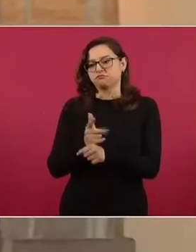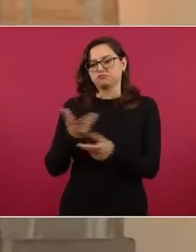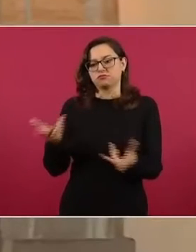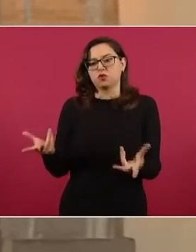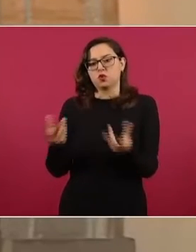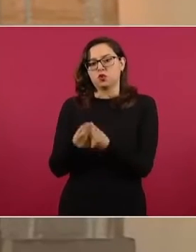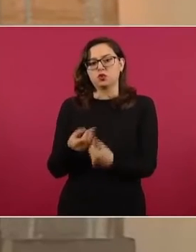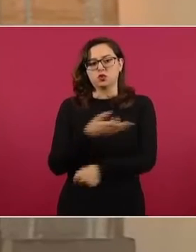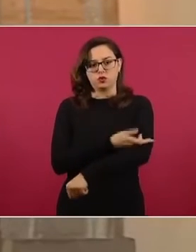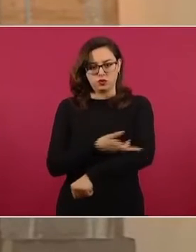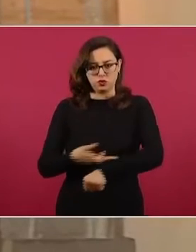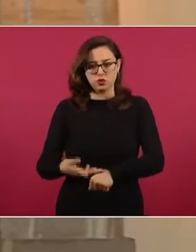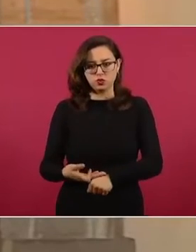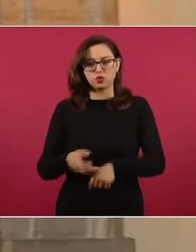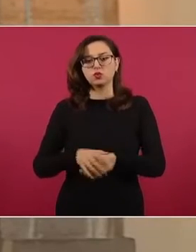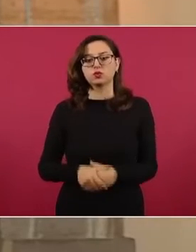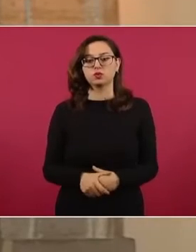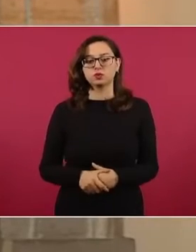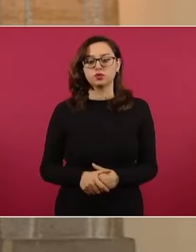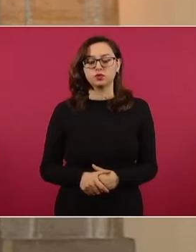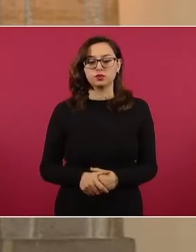sus familiares. Siguiente.